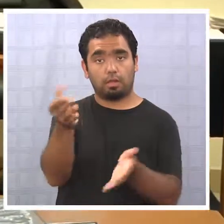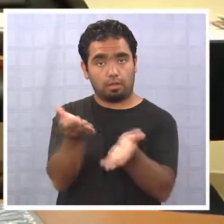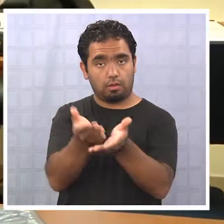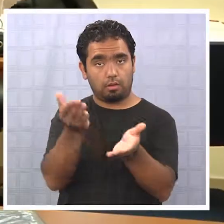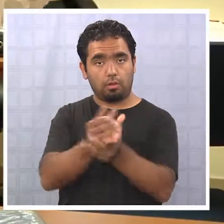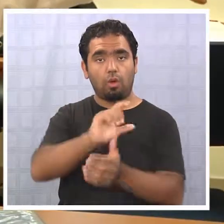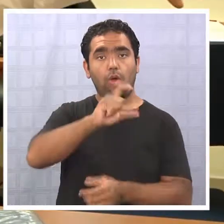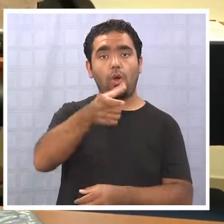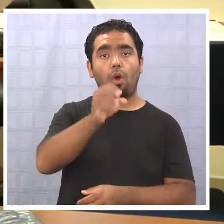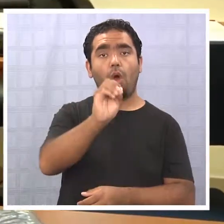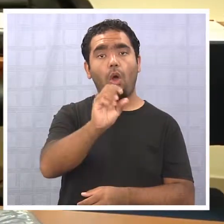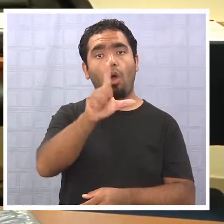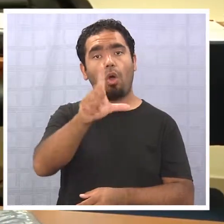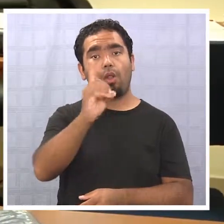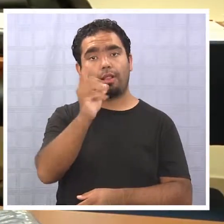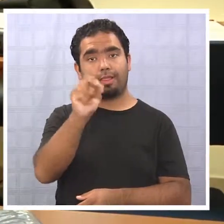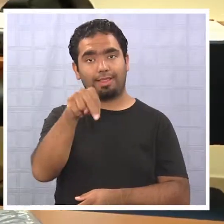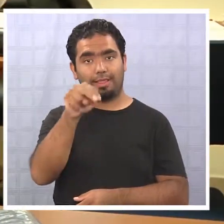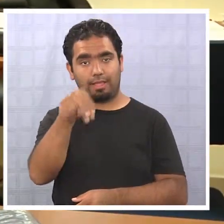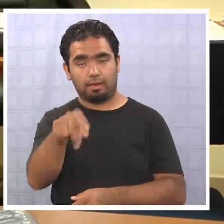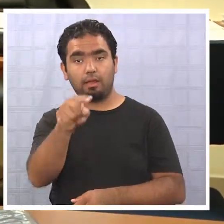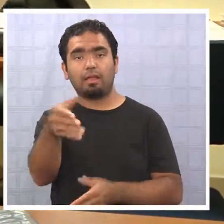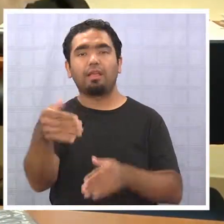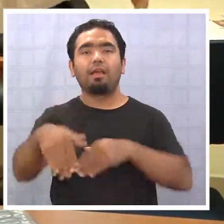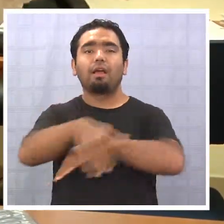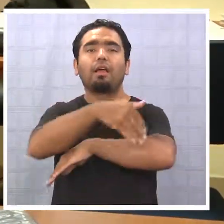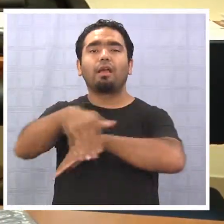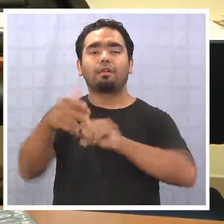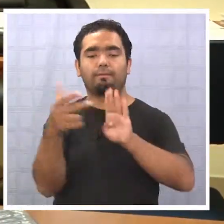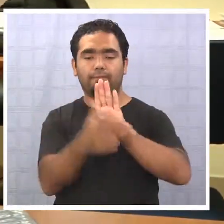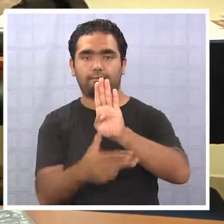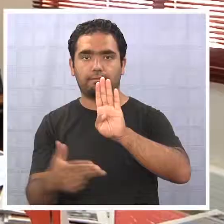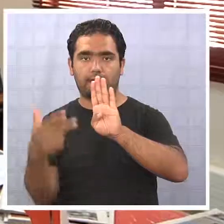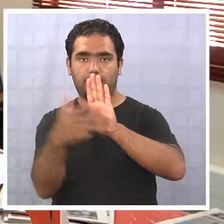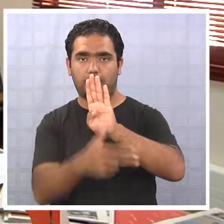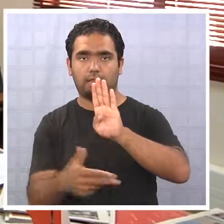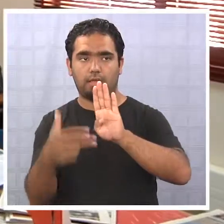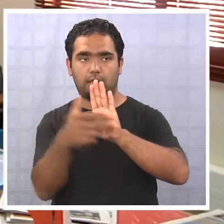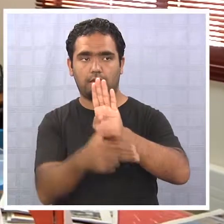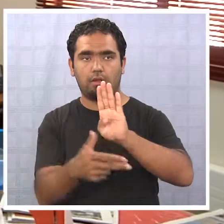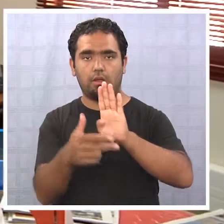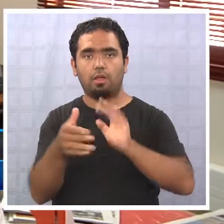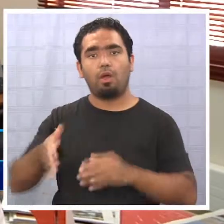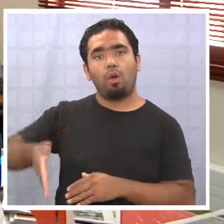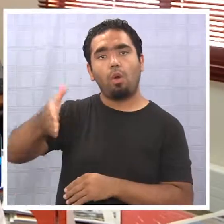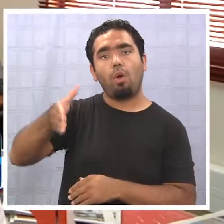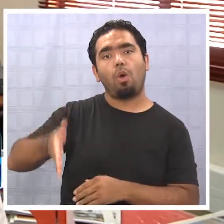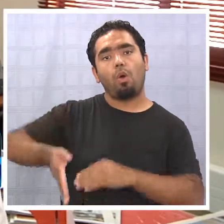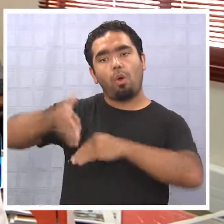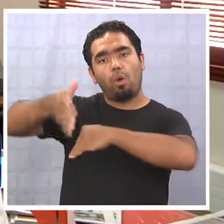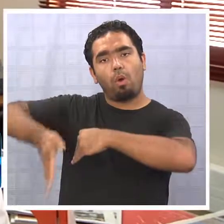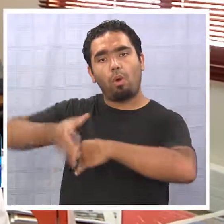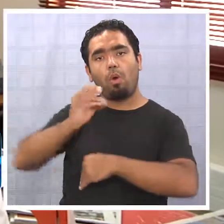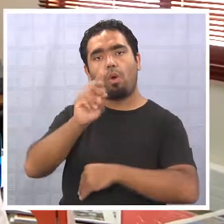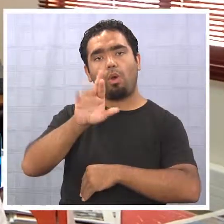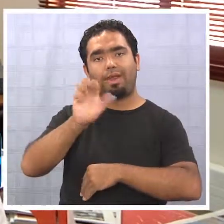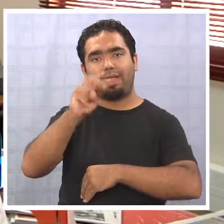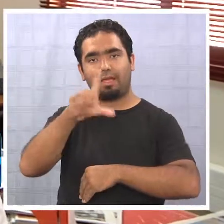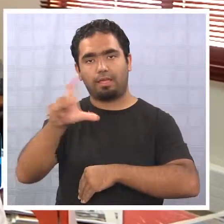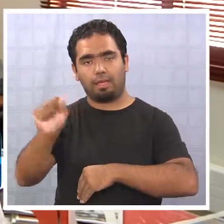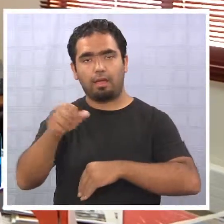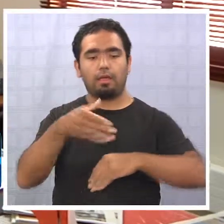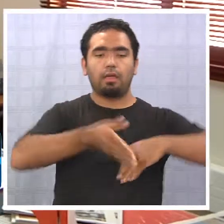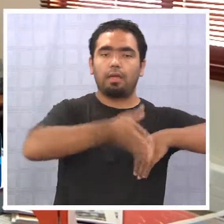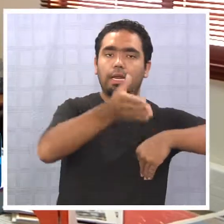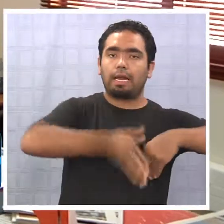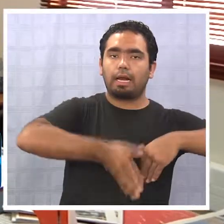Golden North School, que queda en la calle Paquedano, entre Orella y Riquelme,